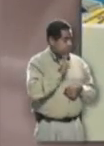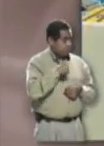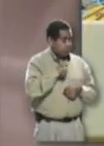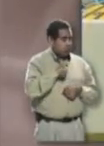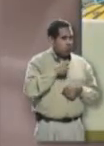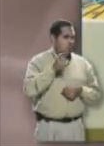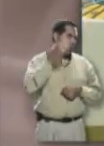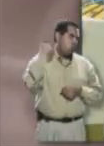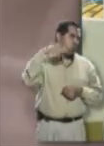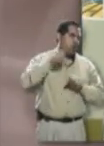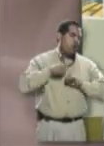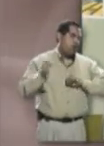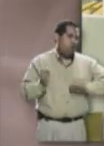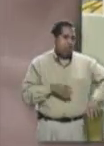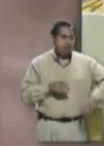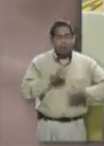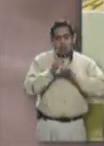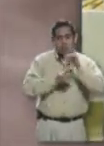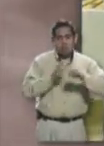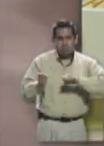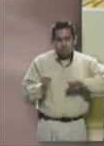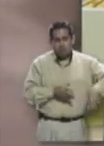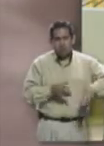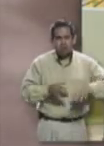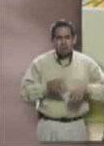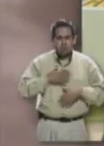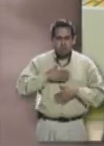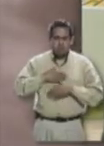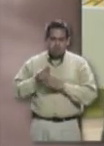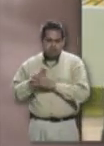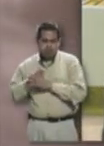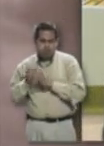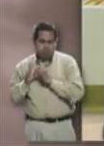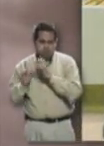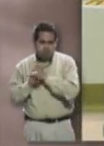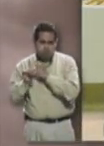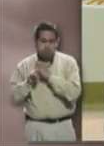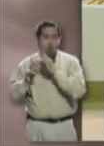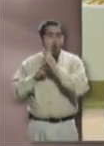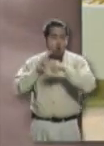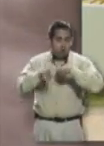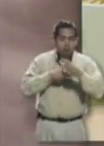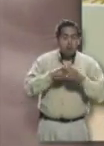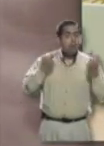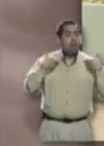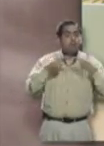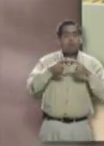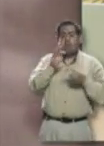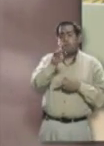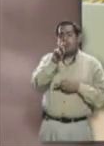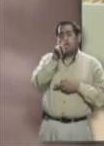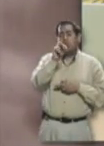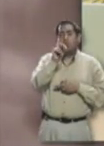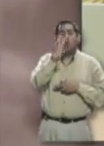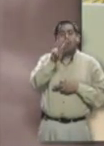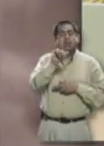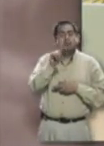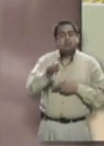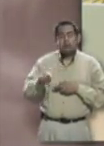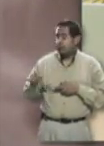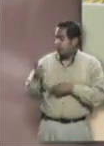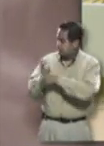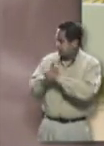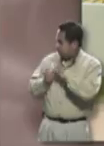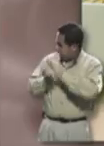Bueno, yo por un tiempo dejé el deporte por cosas personales, regreso y el profesor Fernando Vázquez me